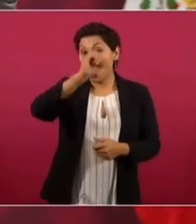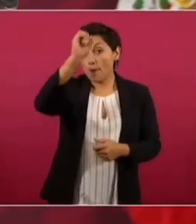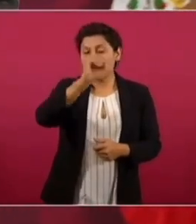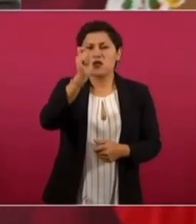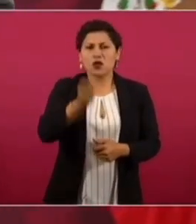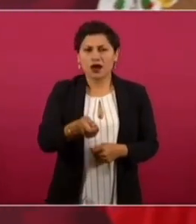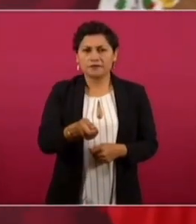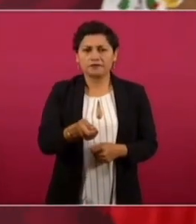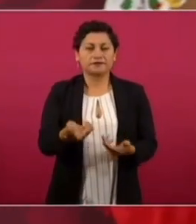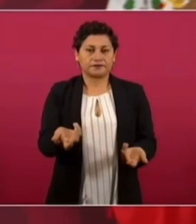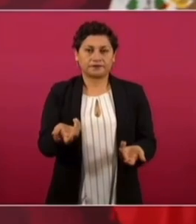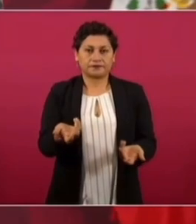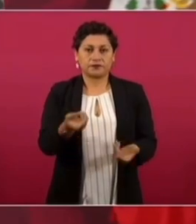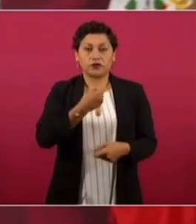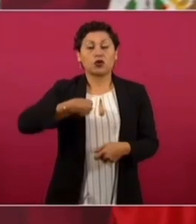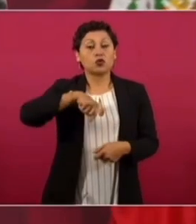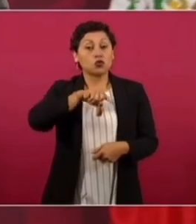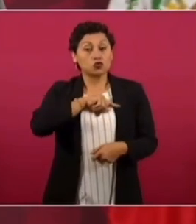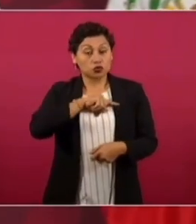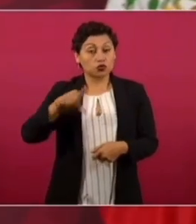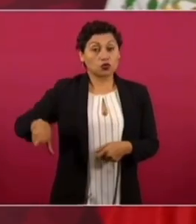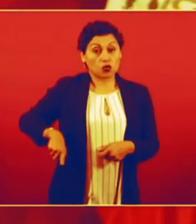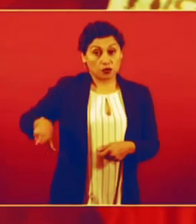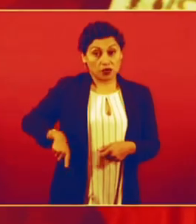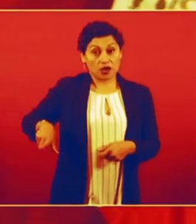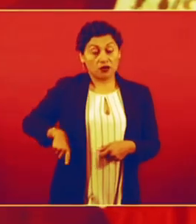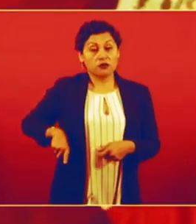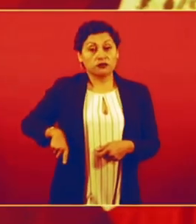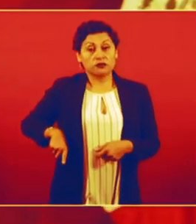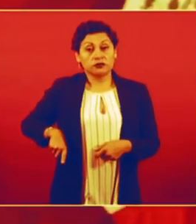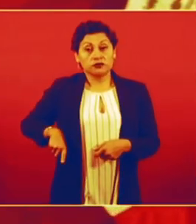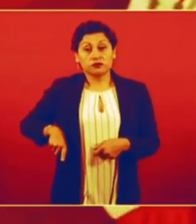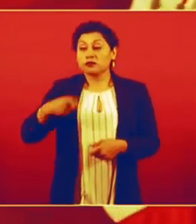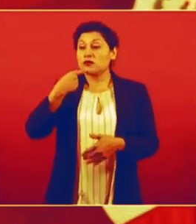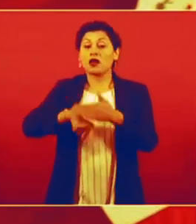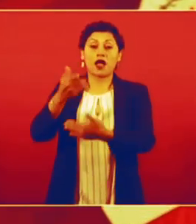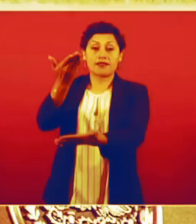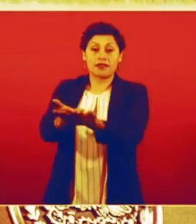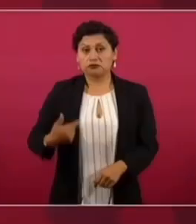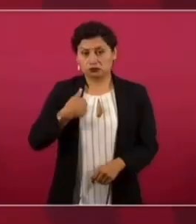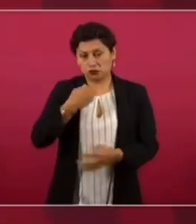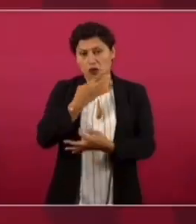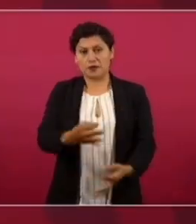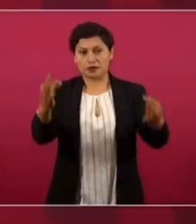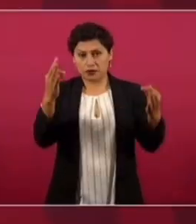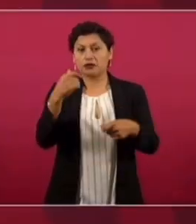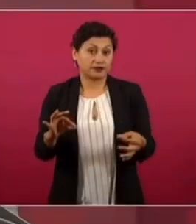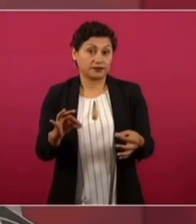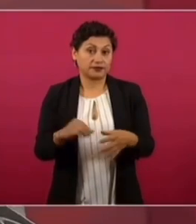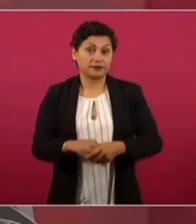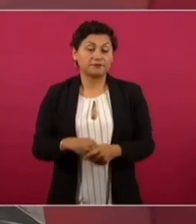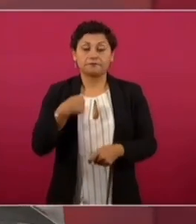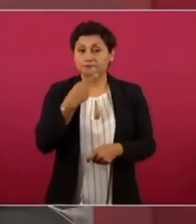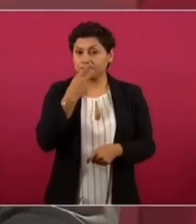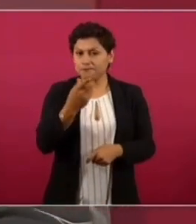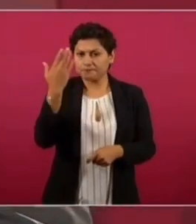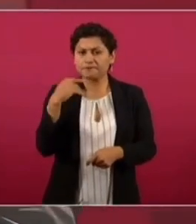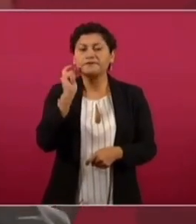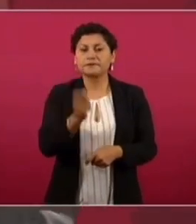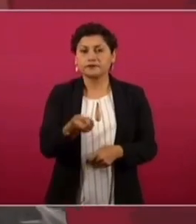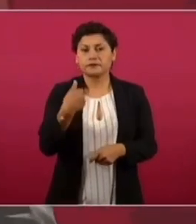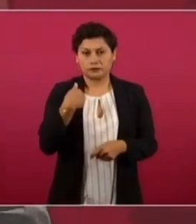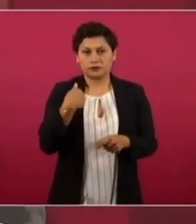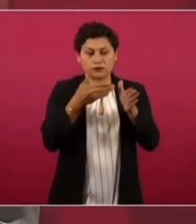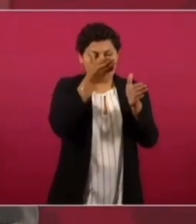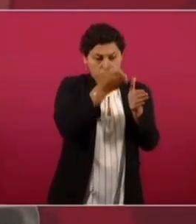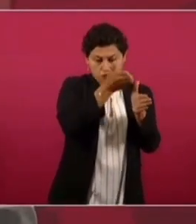en el sentido de que no íbamos a presentar denuncias en contra de los expresidentes. Dije que quería yo iniciar